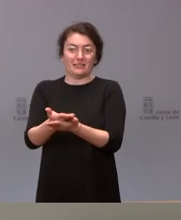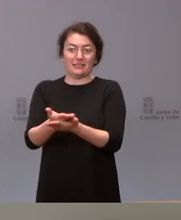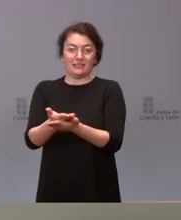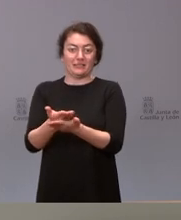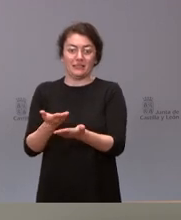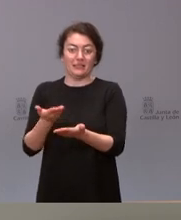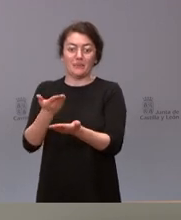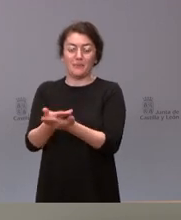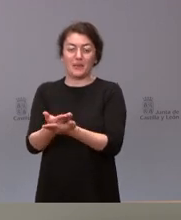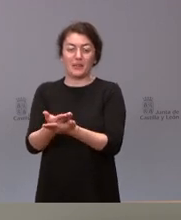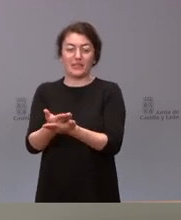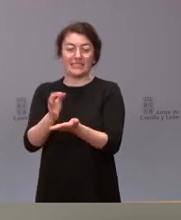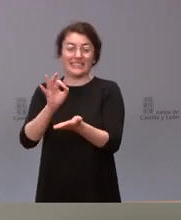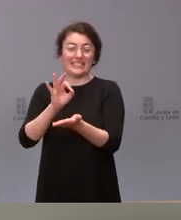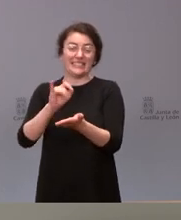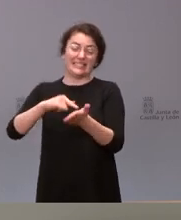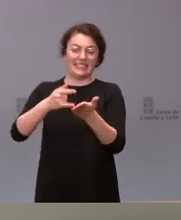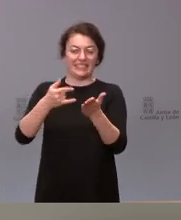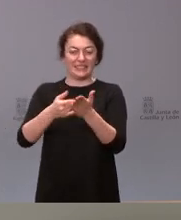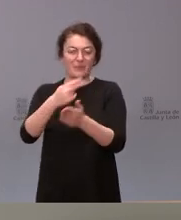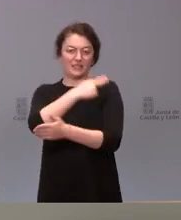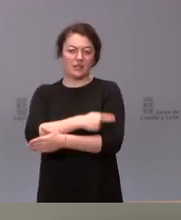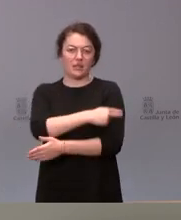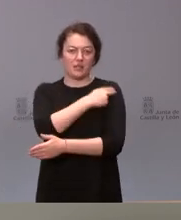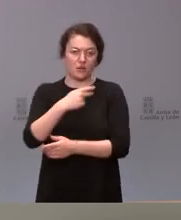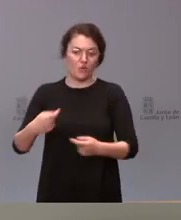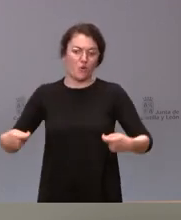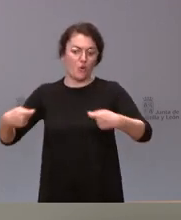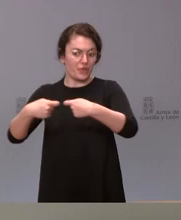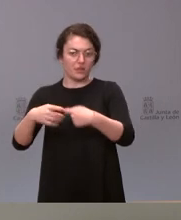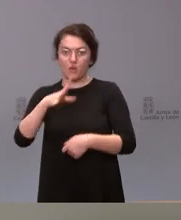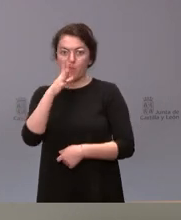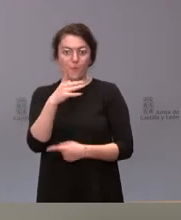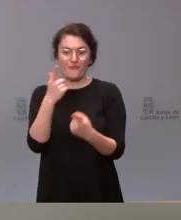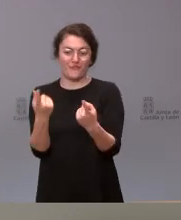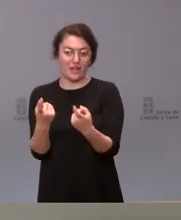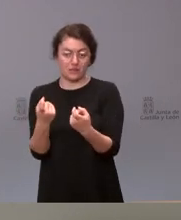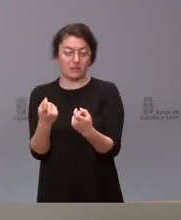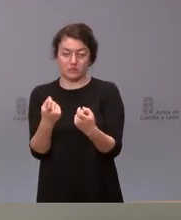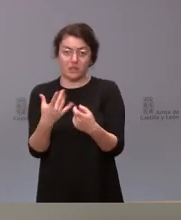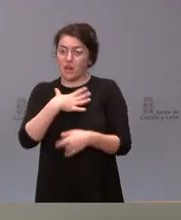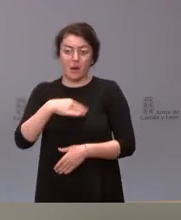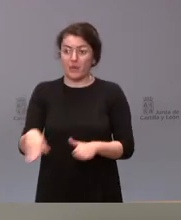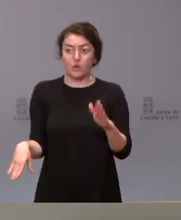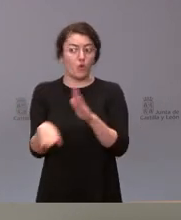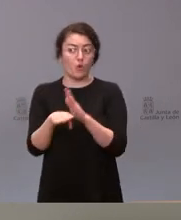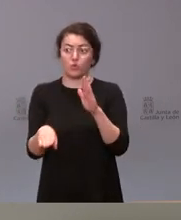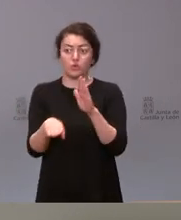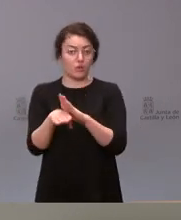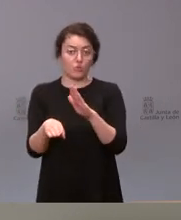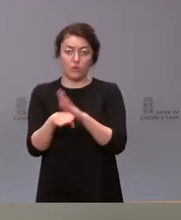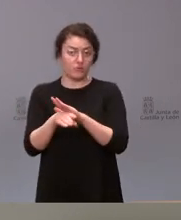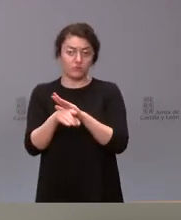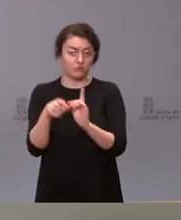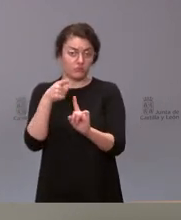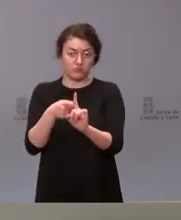estrictamente al sistema sanitario público durante este periodo y lógicamente esto es algo que es posible que tengamos que hacer durante un tiempo hasta que volvamos los niveles de lista de